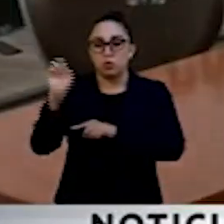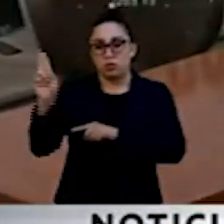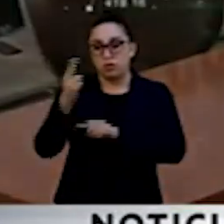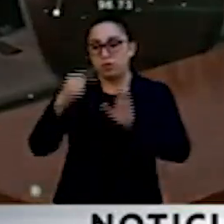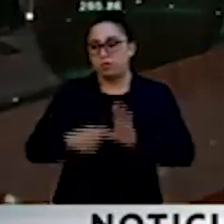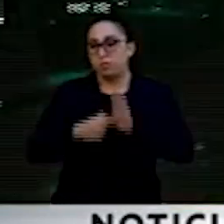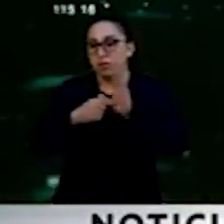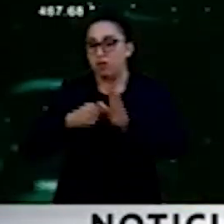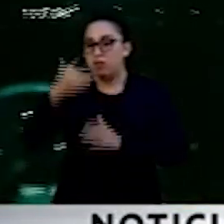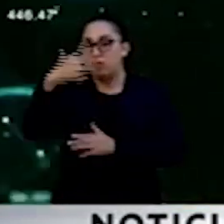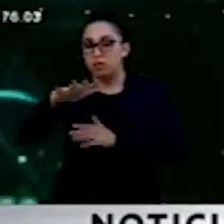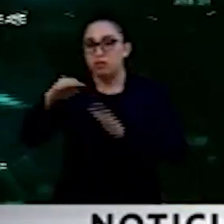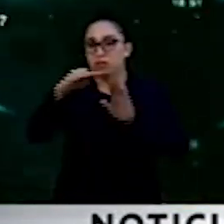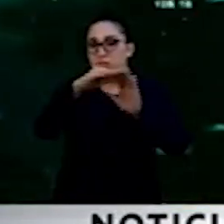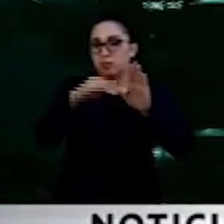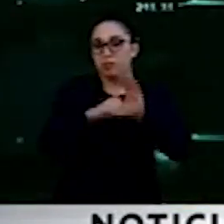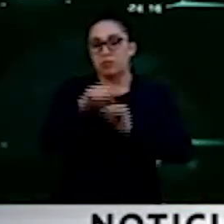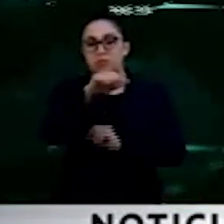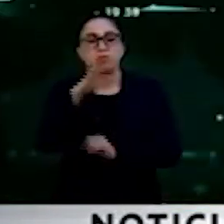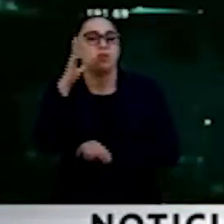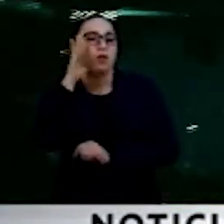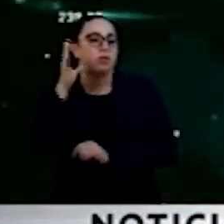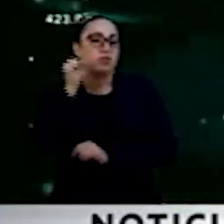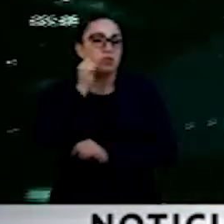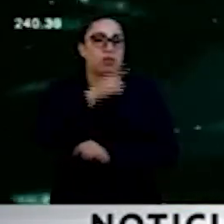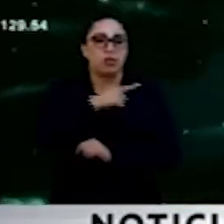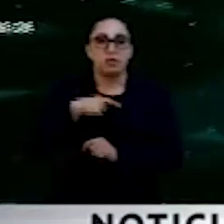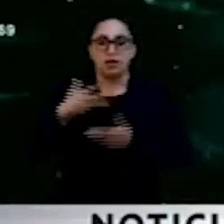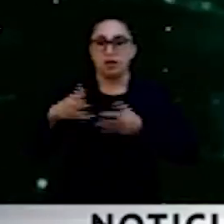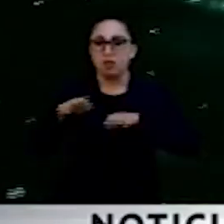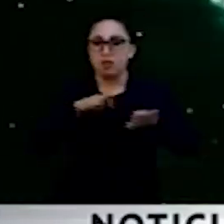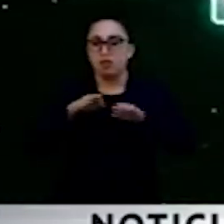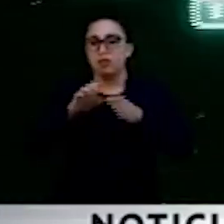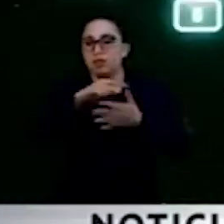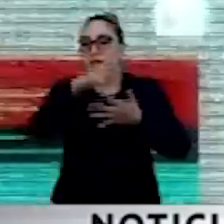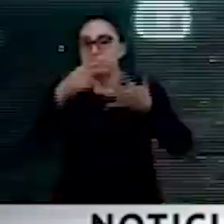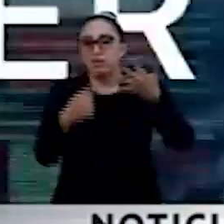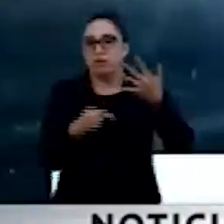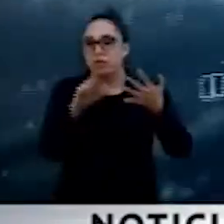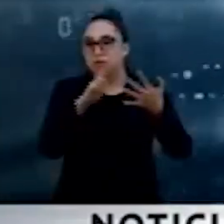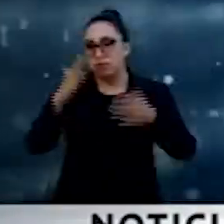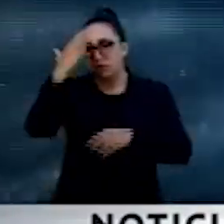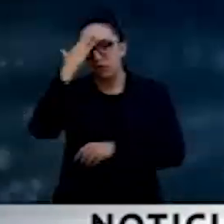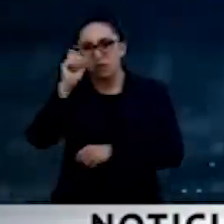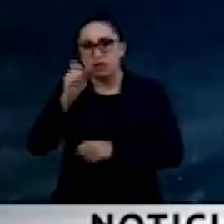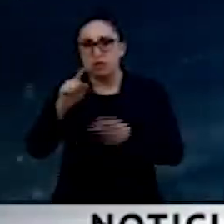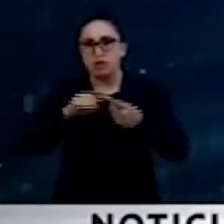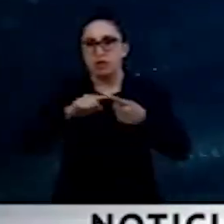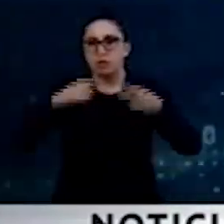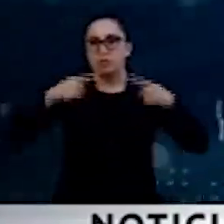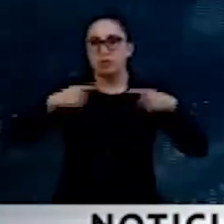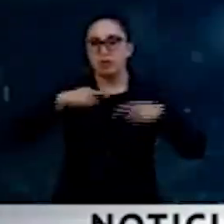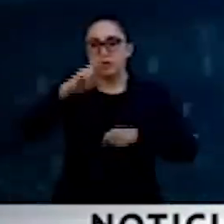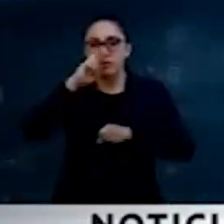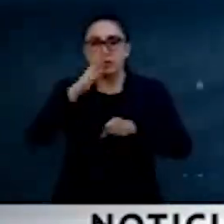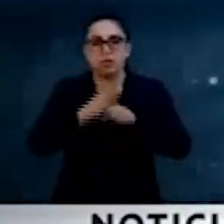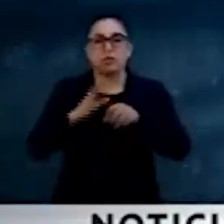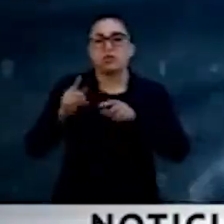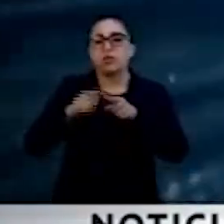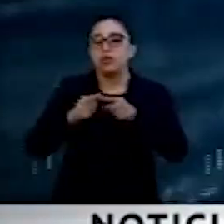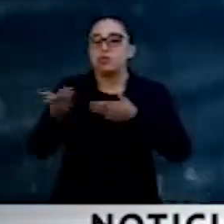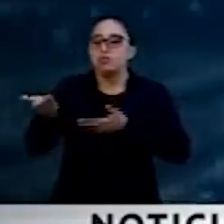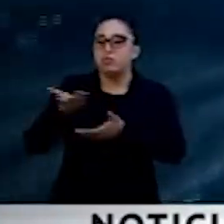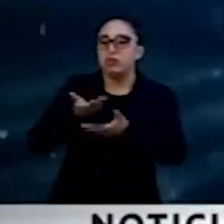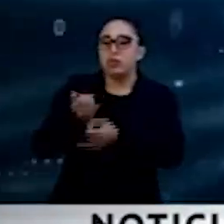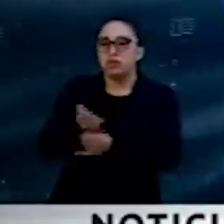cuales el Congreso debe trabajar, que contemplan entre sus puntos principales responsabilidades de los intermediarios y